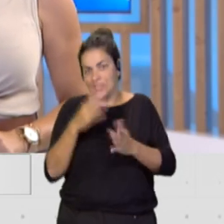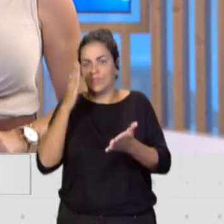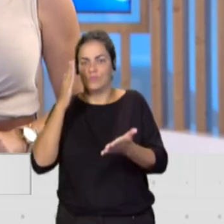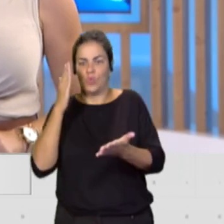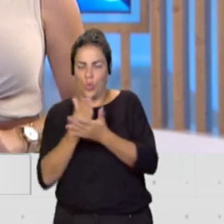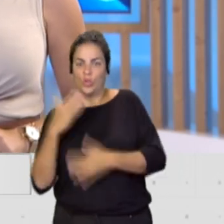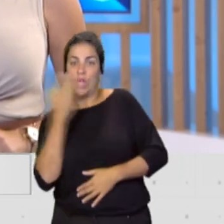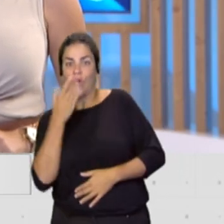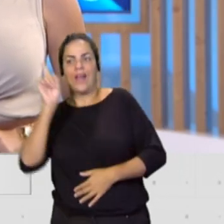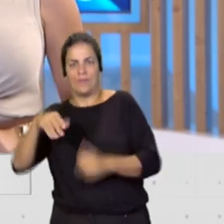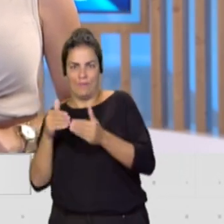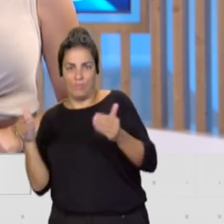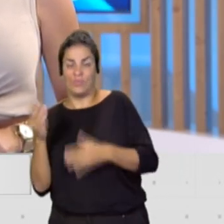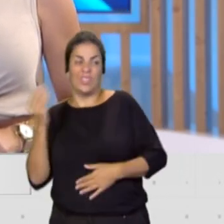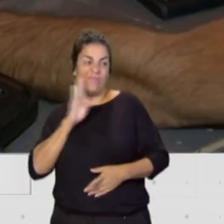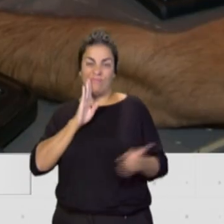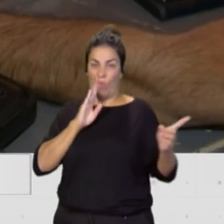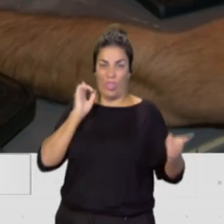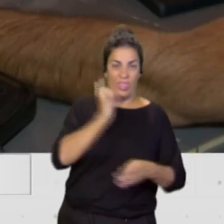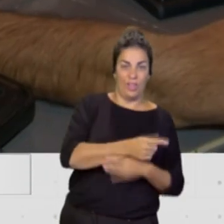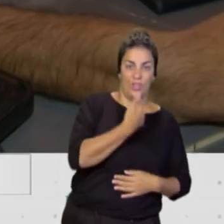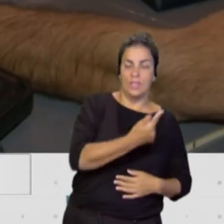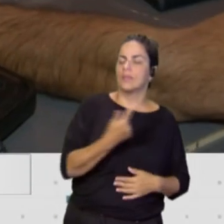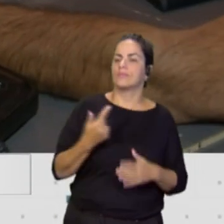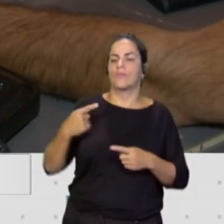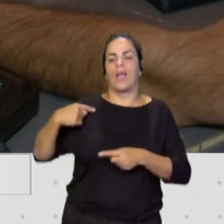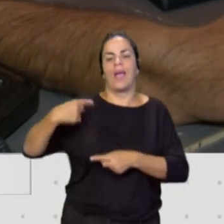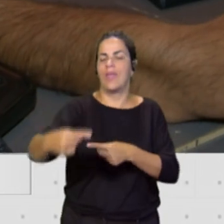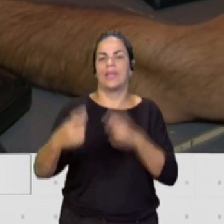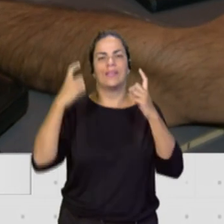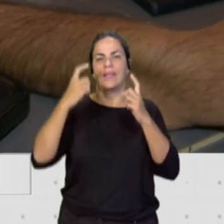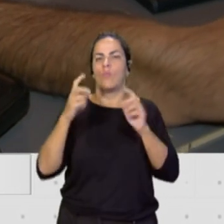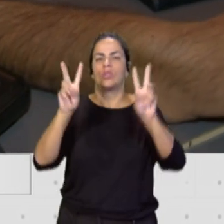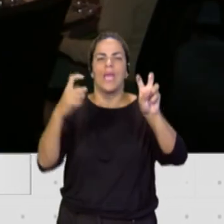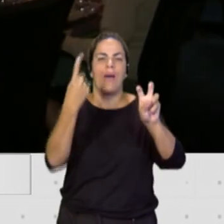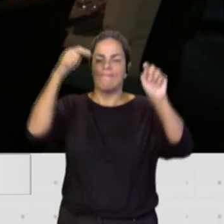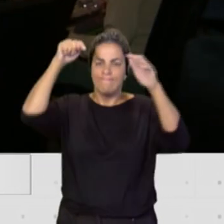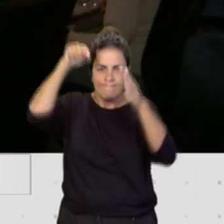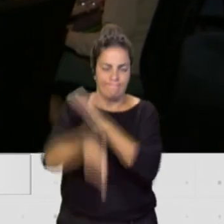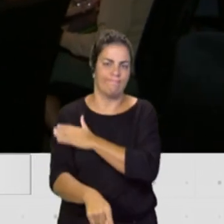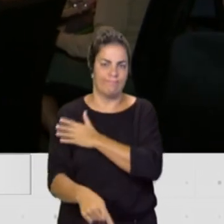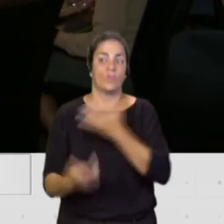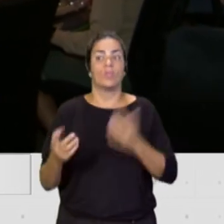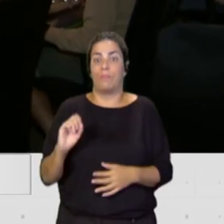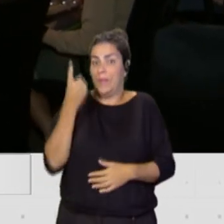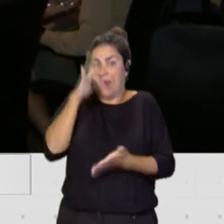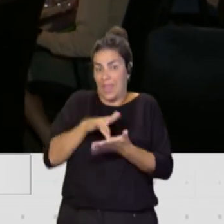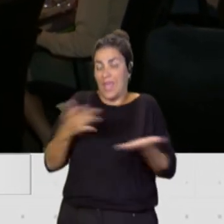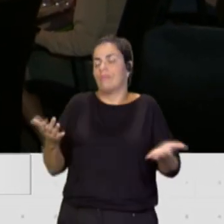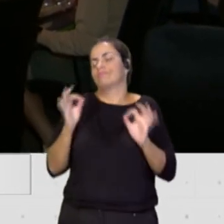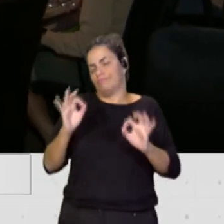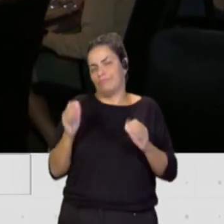Con lo cual, como decía nuestra directora, pues cada día vamos a tratar de profundizar en un tema en particular y en el primer día, pues evidentemente, el